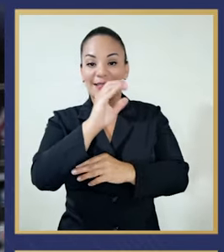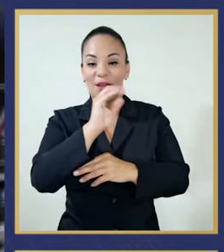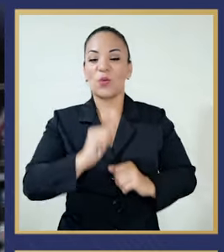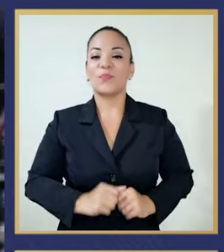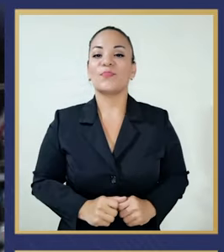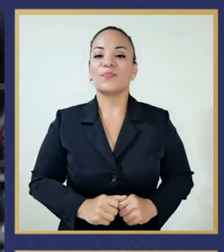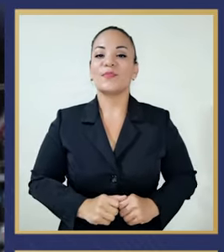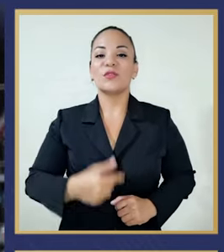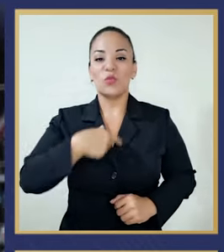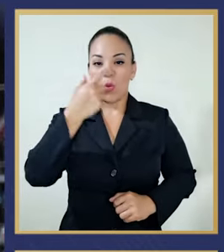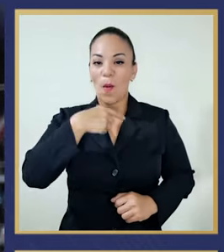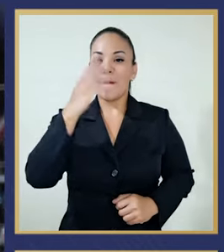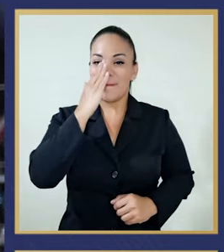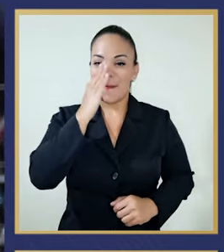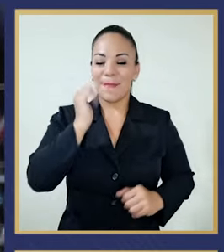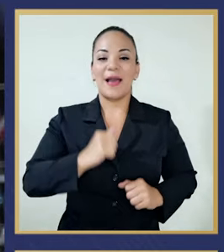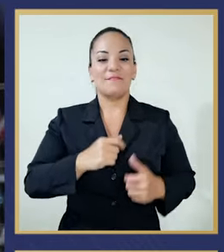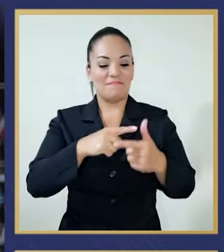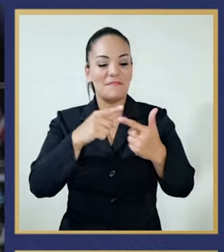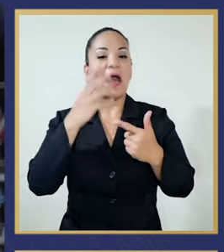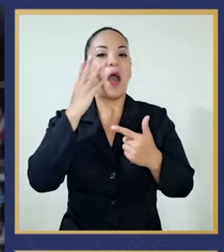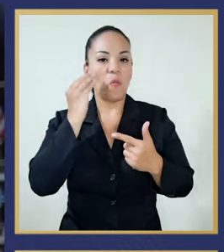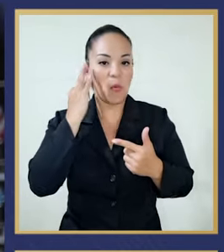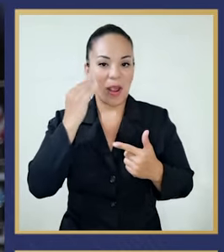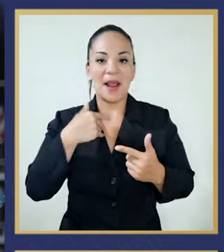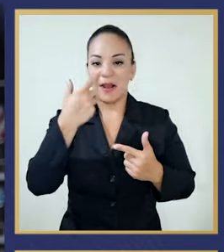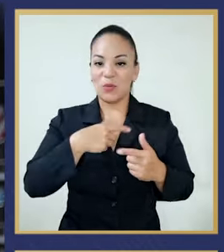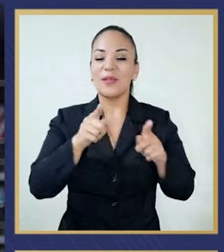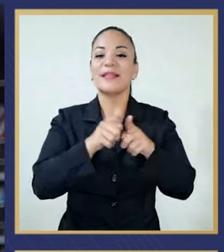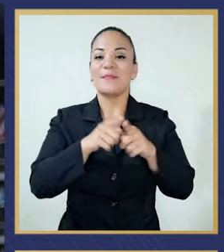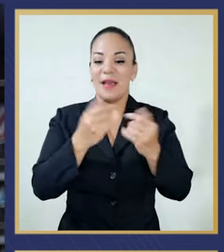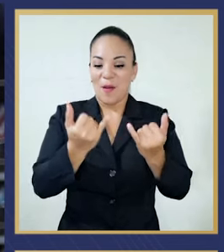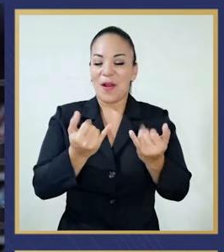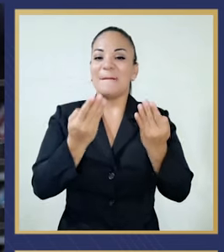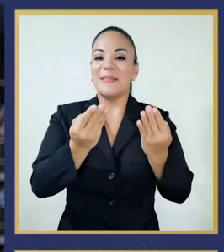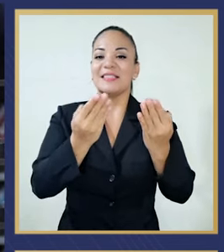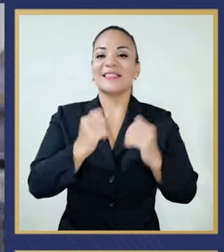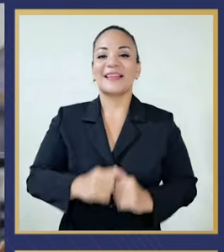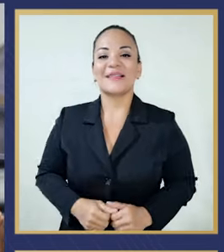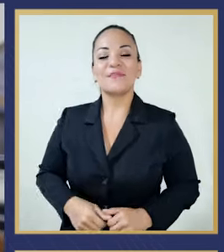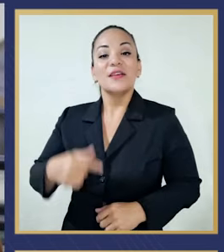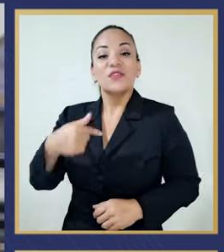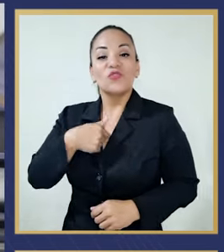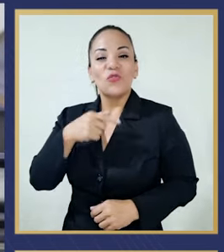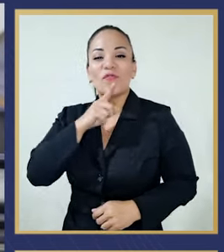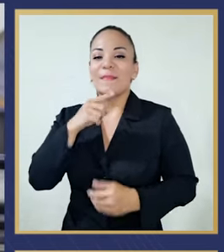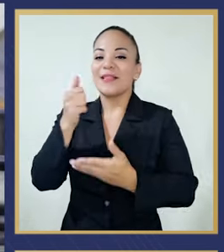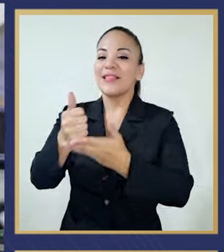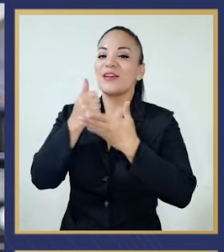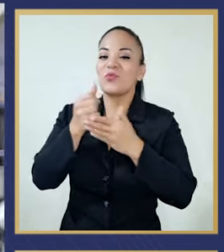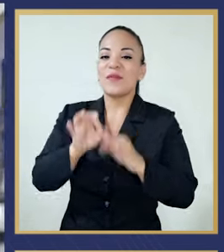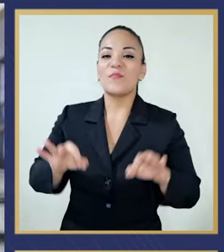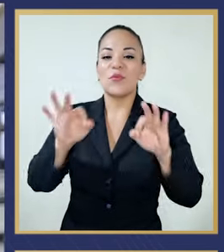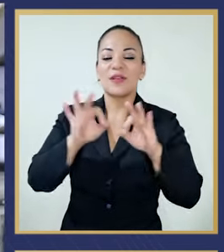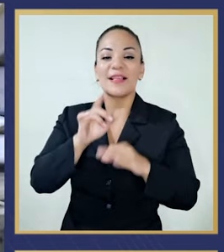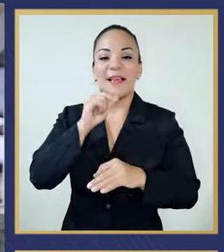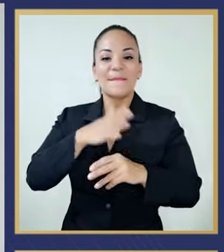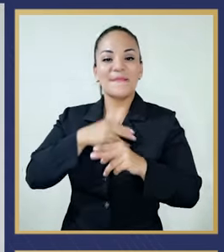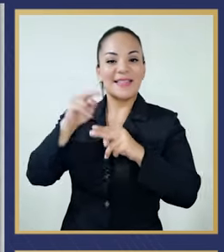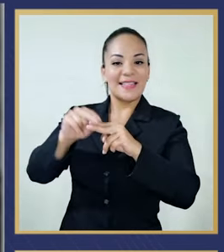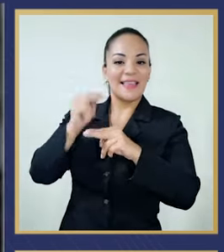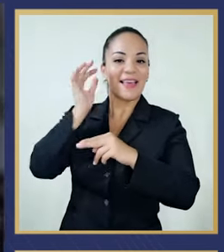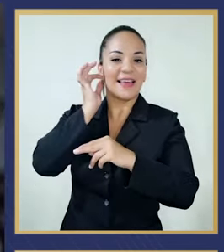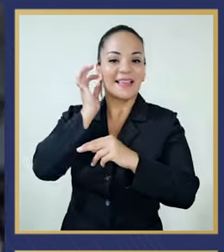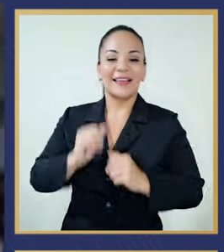Mora, soy mamá, abuela y ahora soy bachillera. Tuve una ayuda muy importante, fue mi